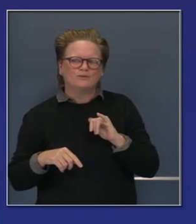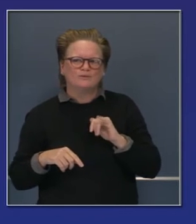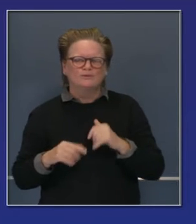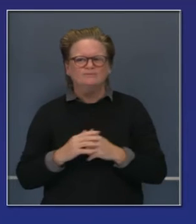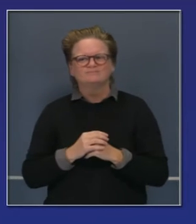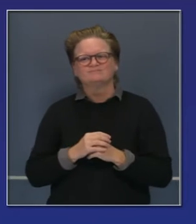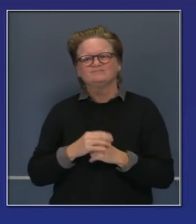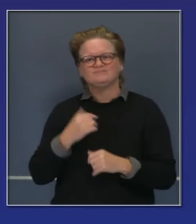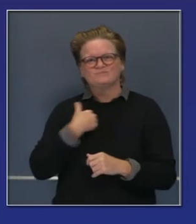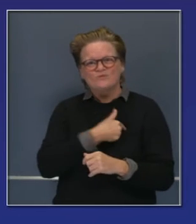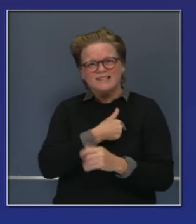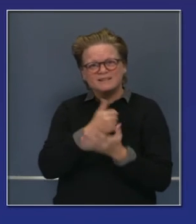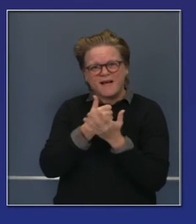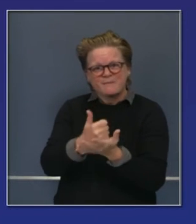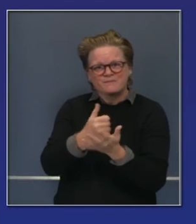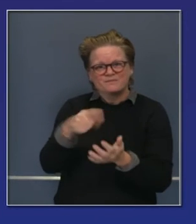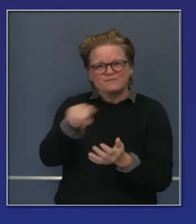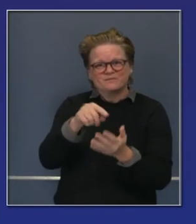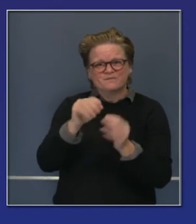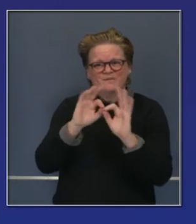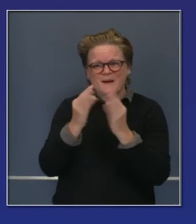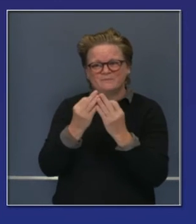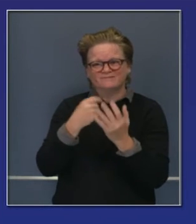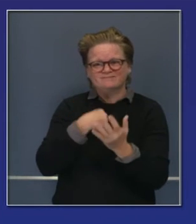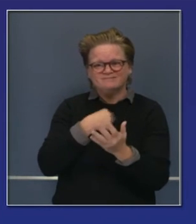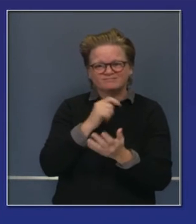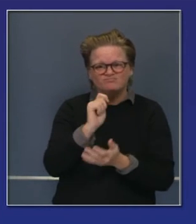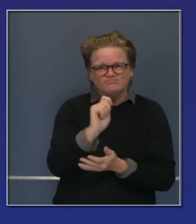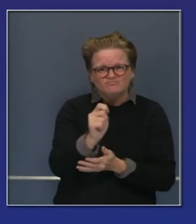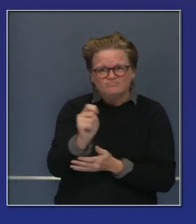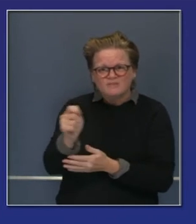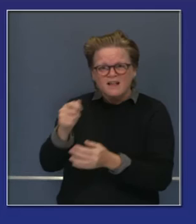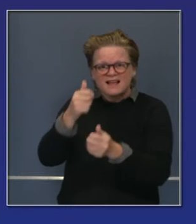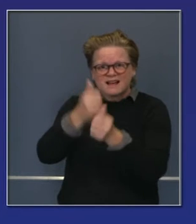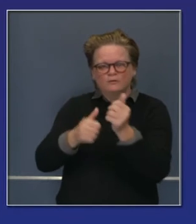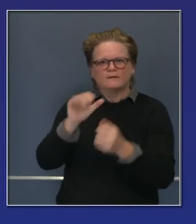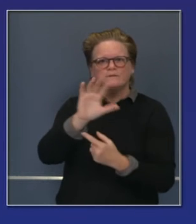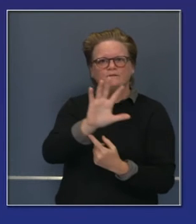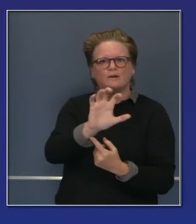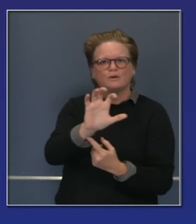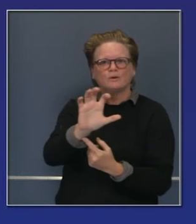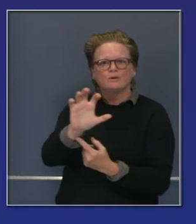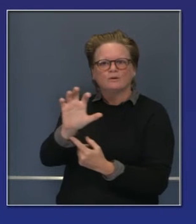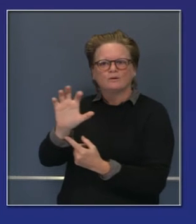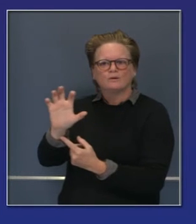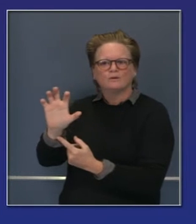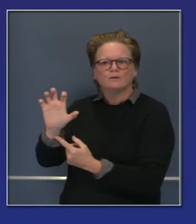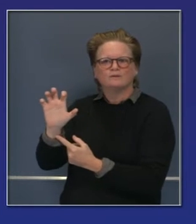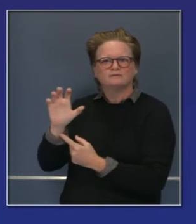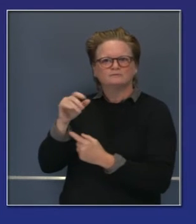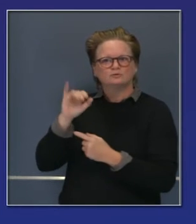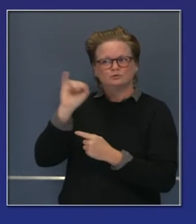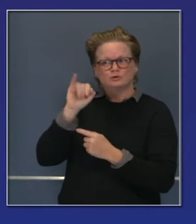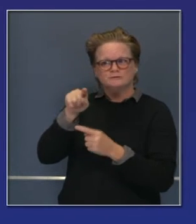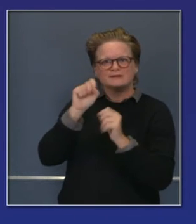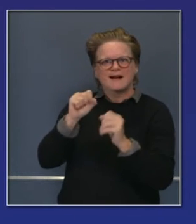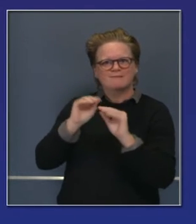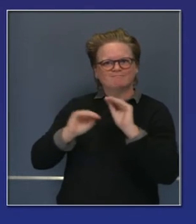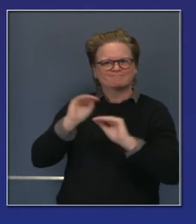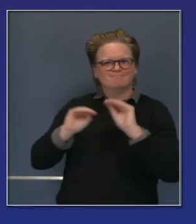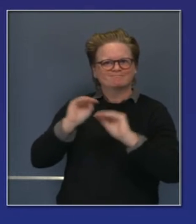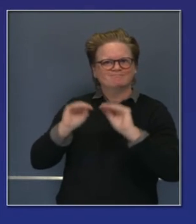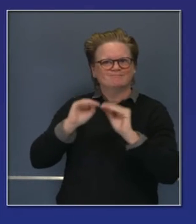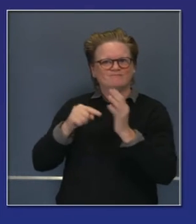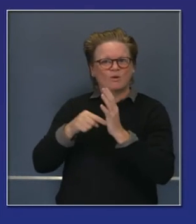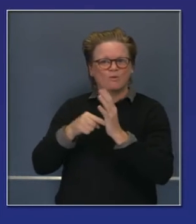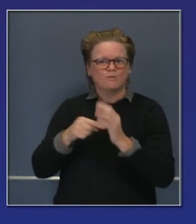se olvida tan a menudo y rara vez es mencionado. Pero estamos proporcionados. Y ningún otro estado en los Estados Unidos está proporcionado